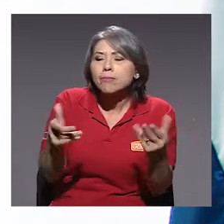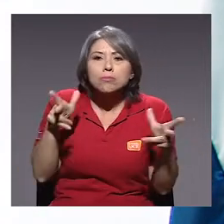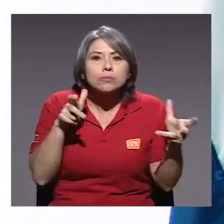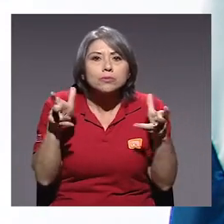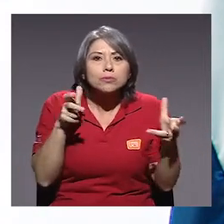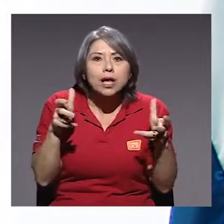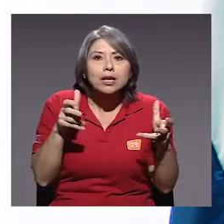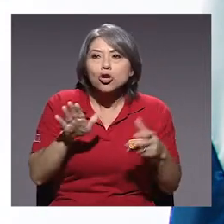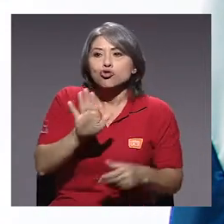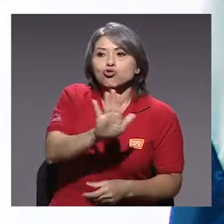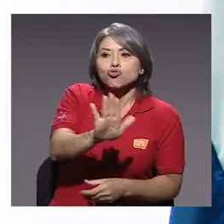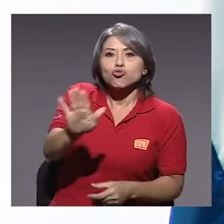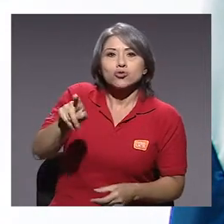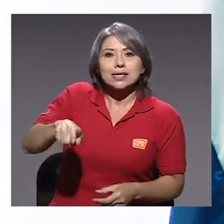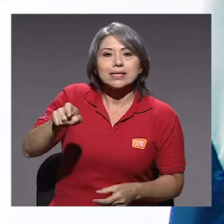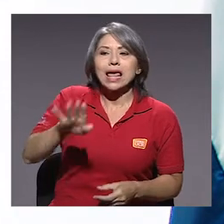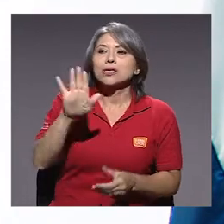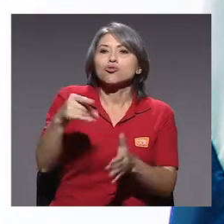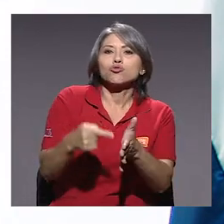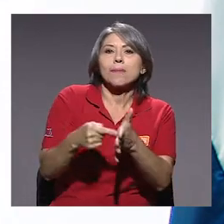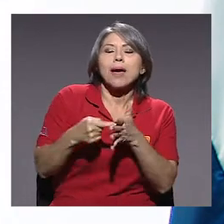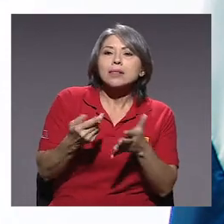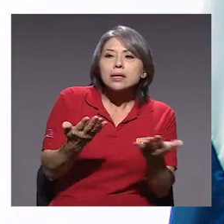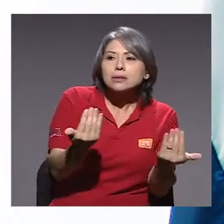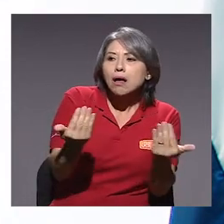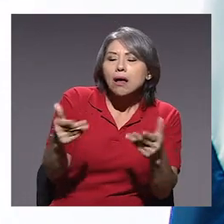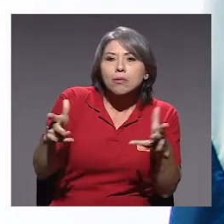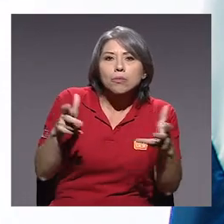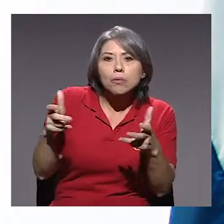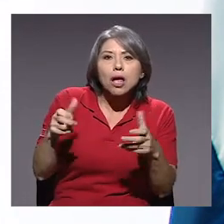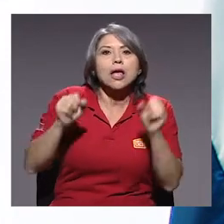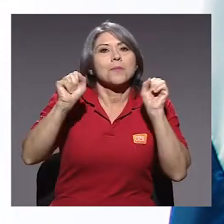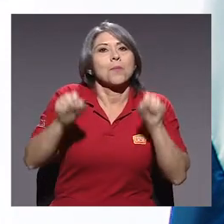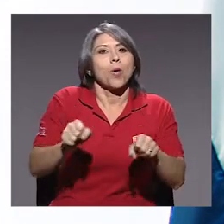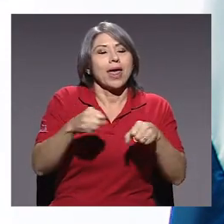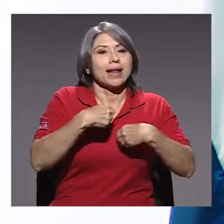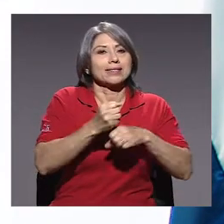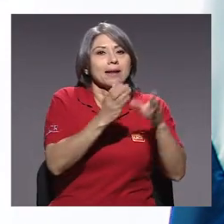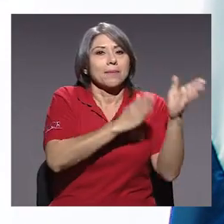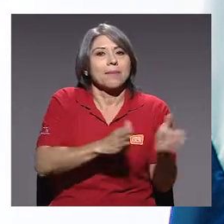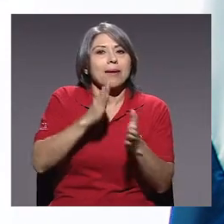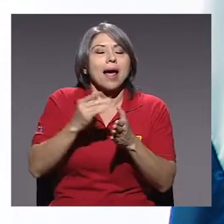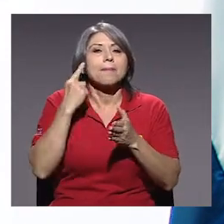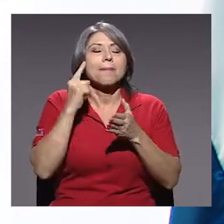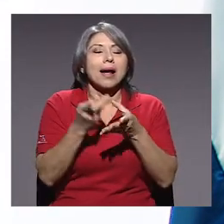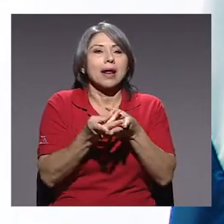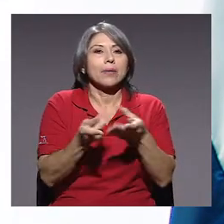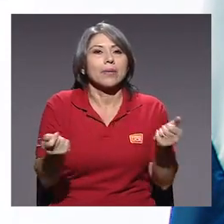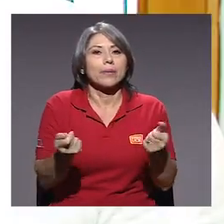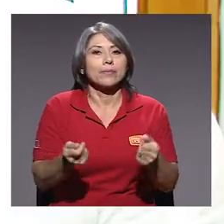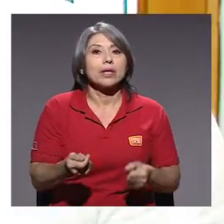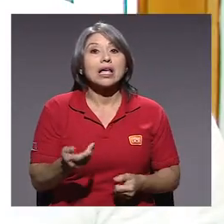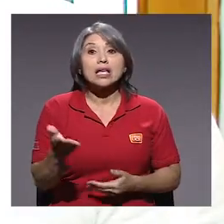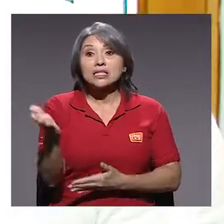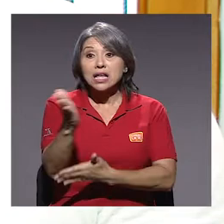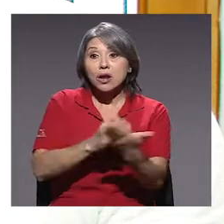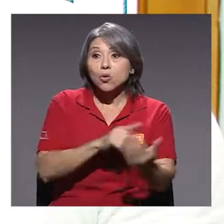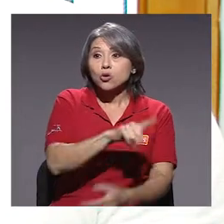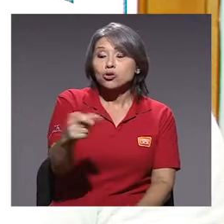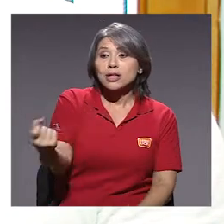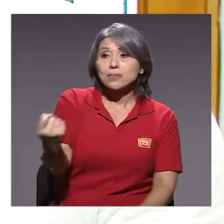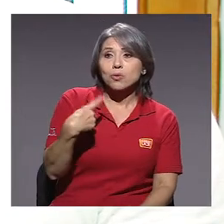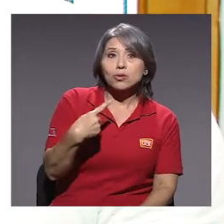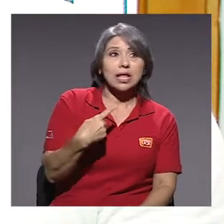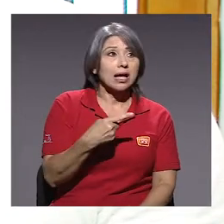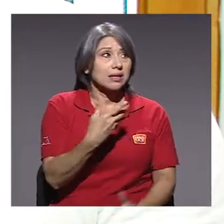ser capaces de escuchar las necesidades y demandas de los sectores, verdad, y poder hacer un plan para atenderlas y resolverlas. Alguien me pregunta que quiere